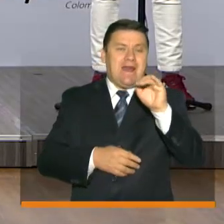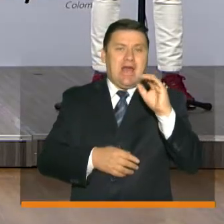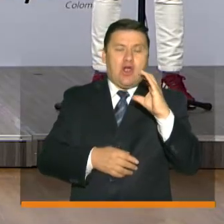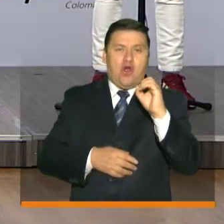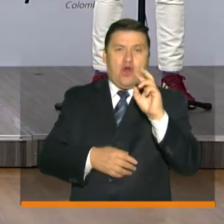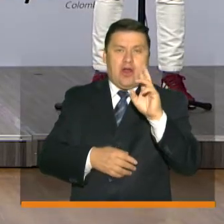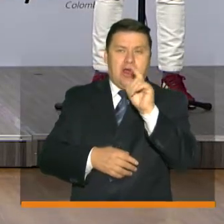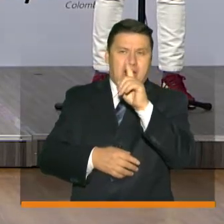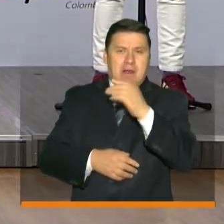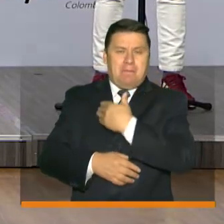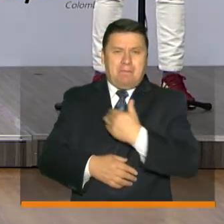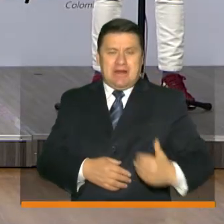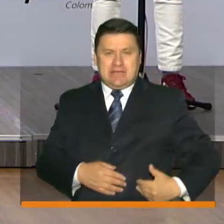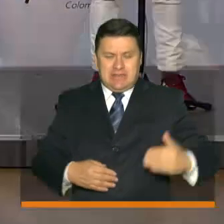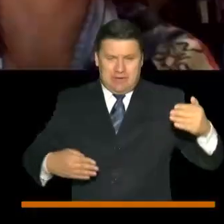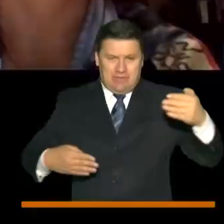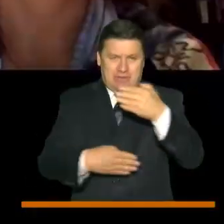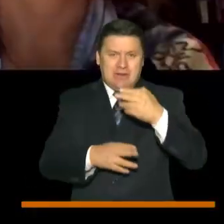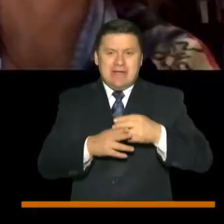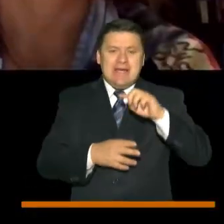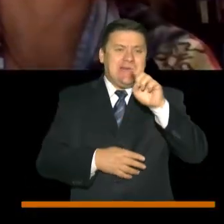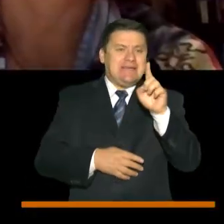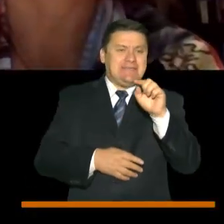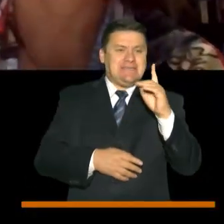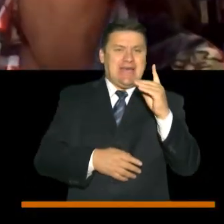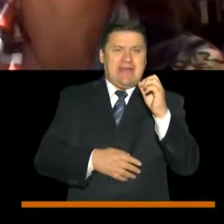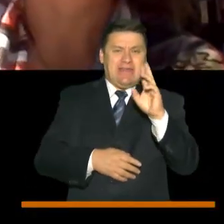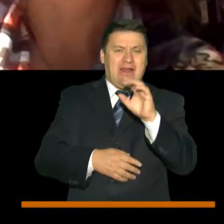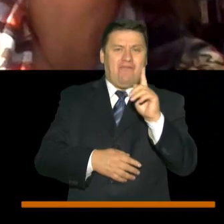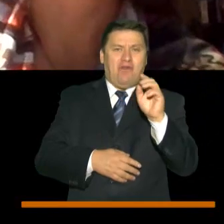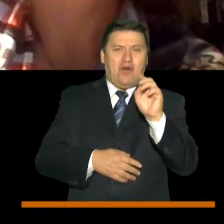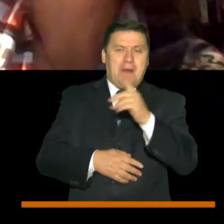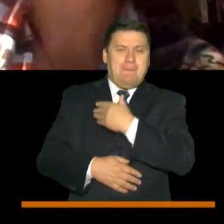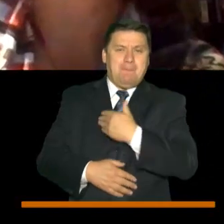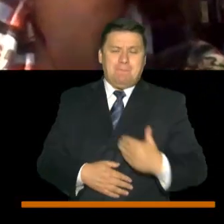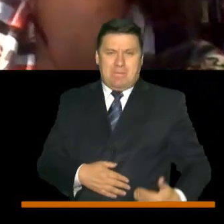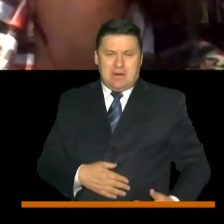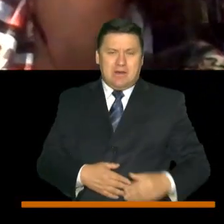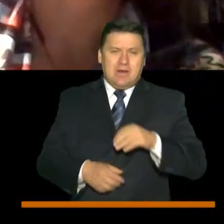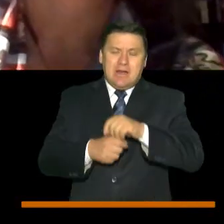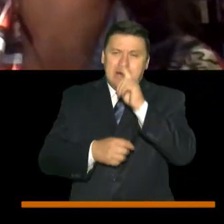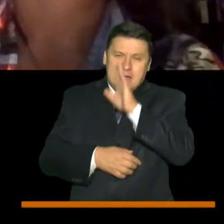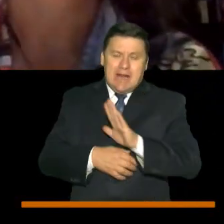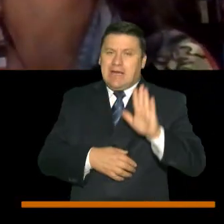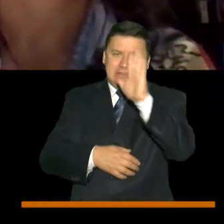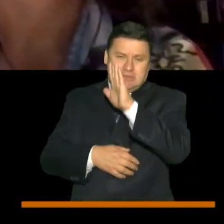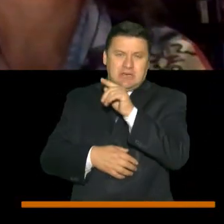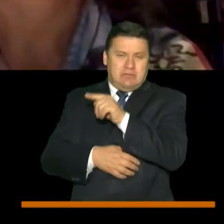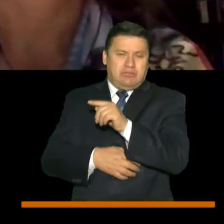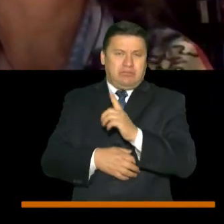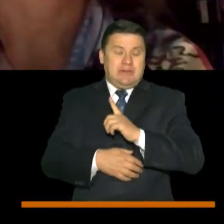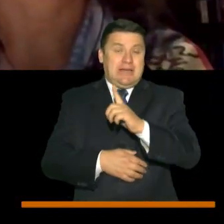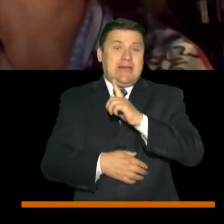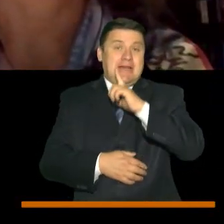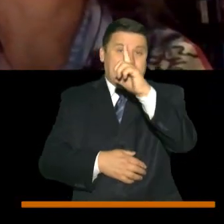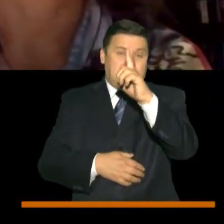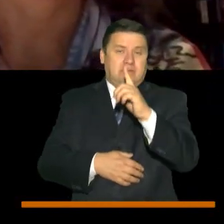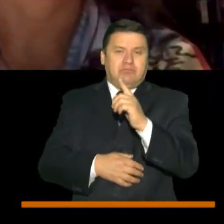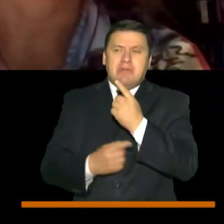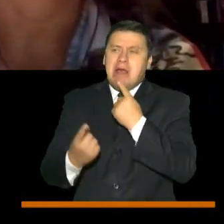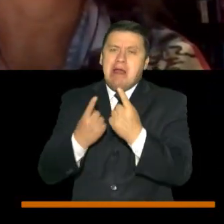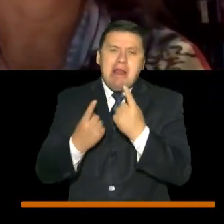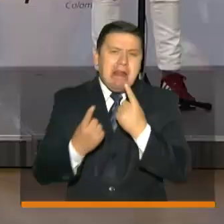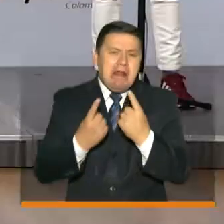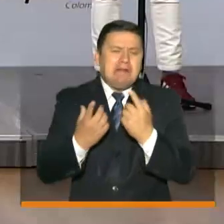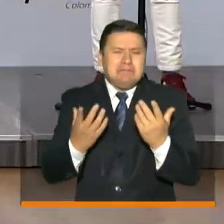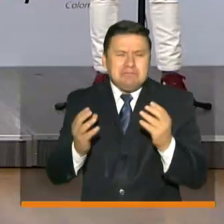presidenta de la Fundación Solidaridad por Colombia, Sandra Forero, una gran amiga, presidenta del Consejo Gremial Nacional, que lidera la interlocución